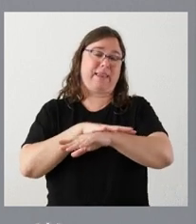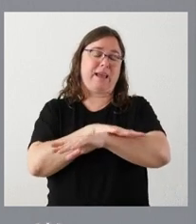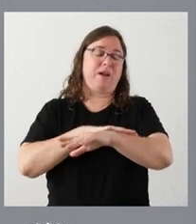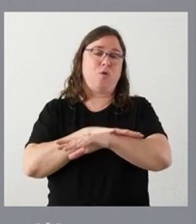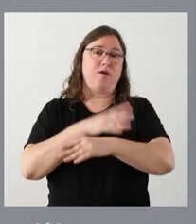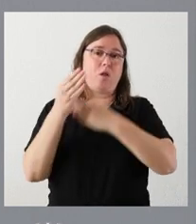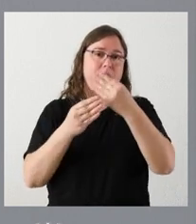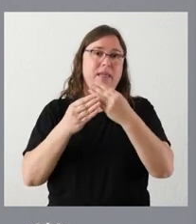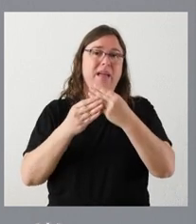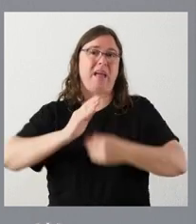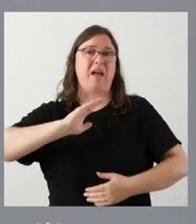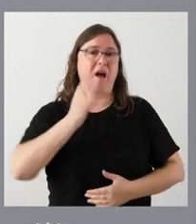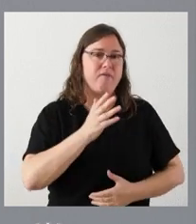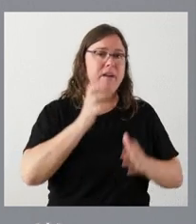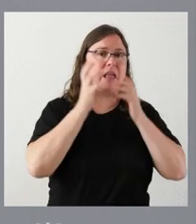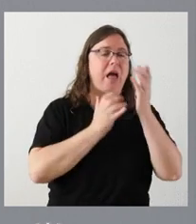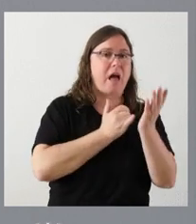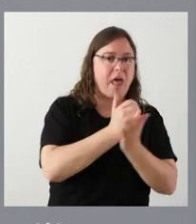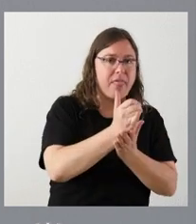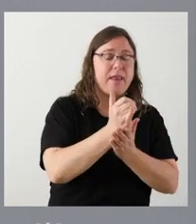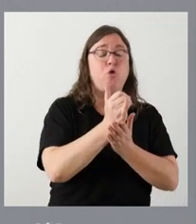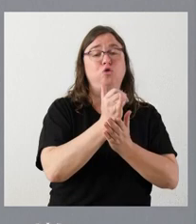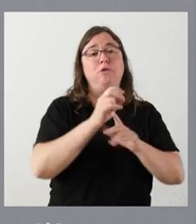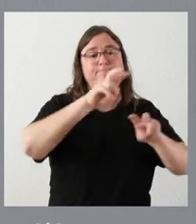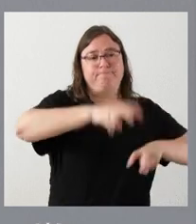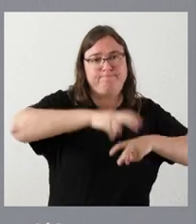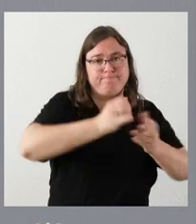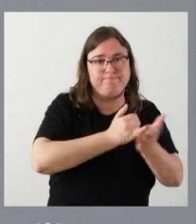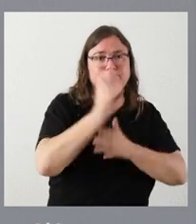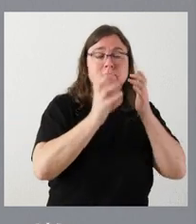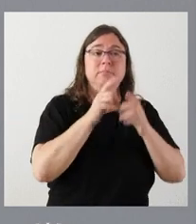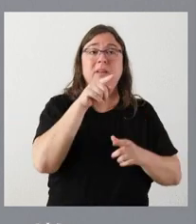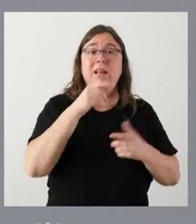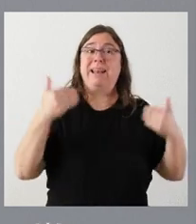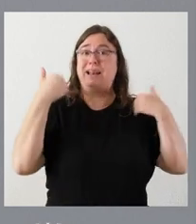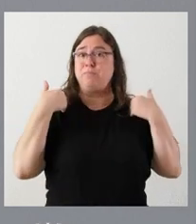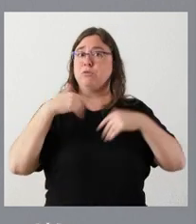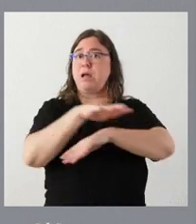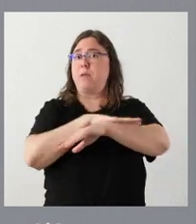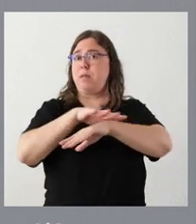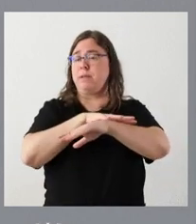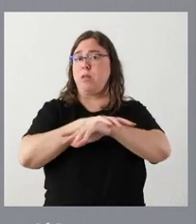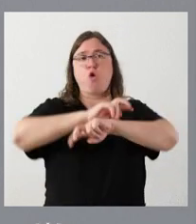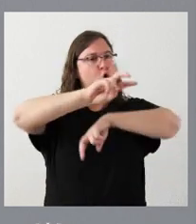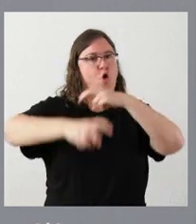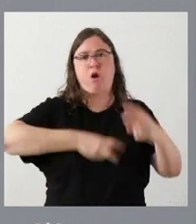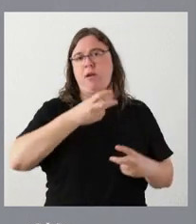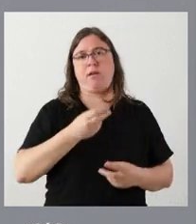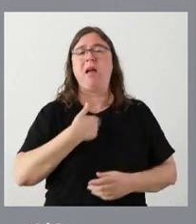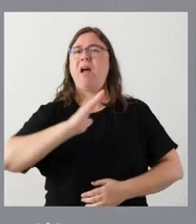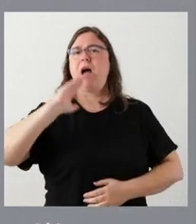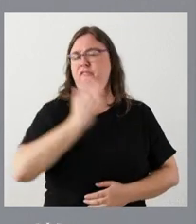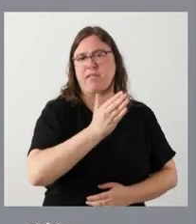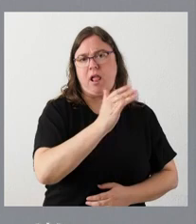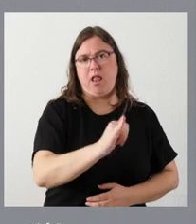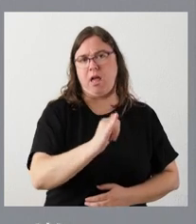ganaderos y agricultores del norte de León tiene que corregir ese perjuicio, que el perjuicio existe